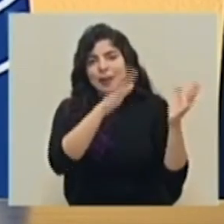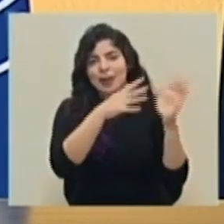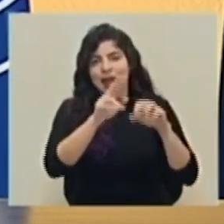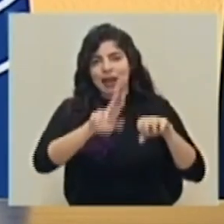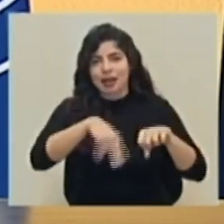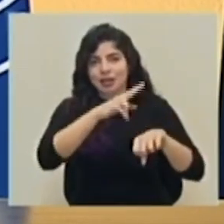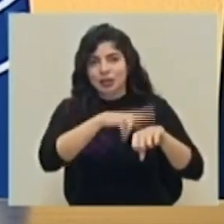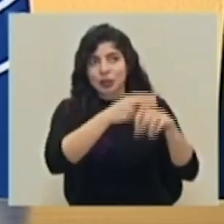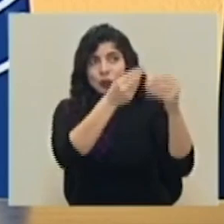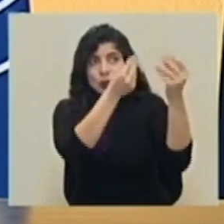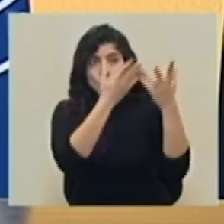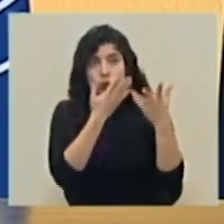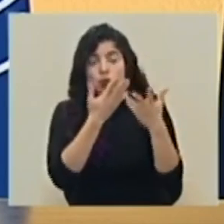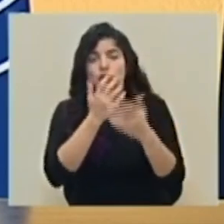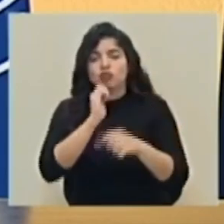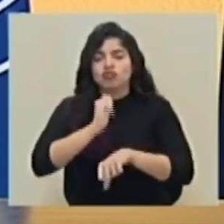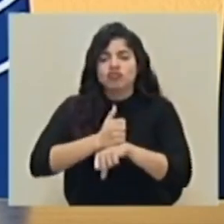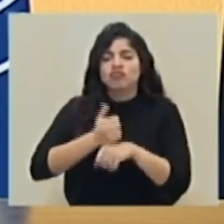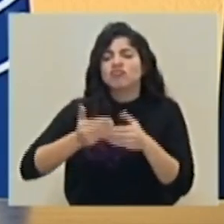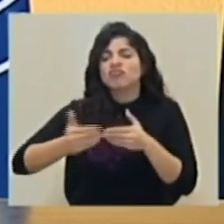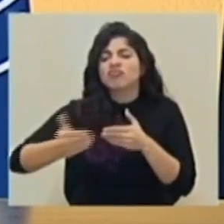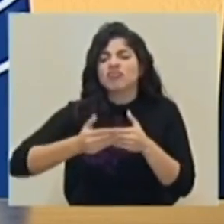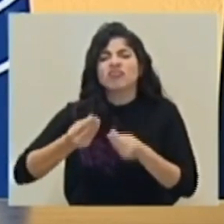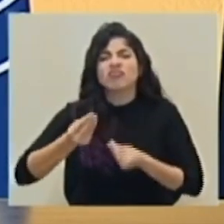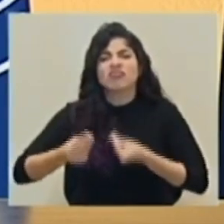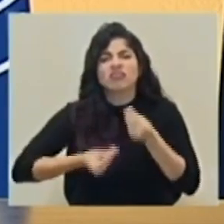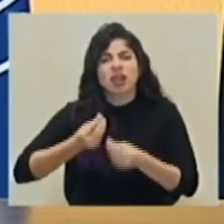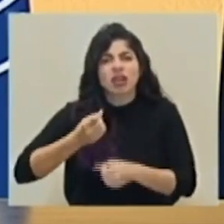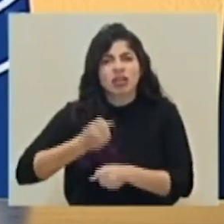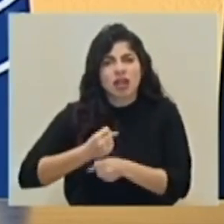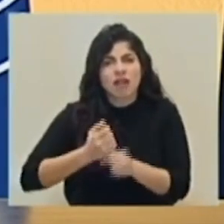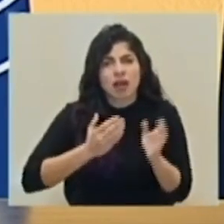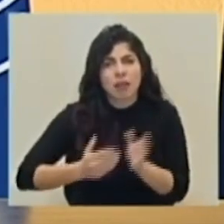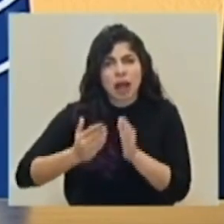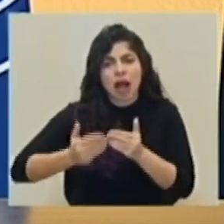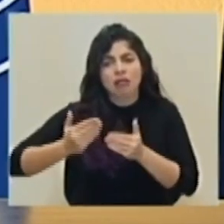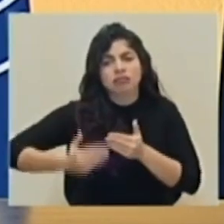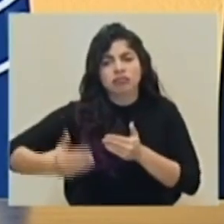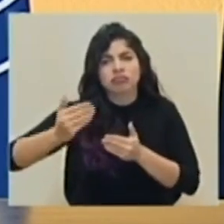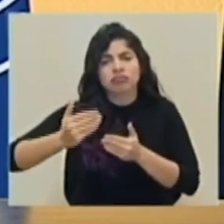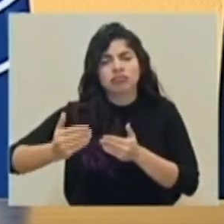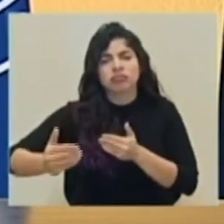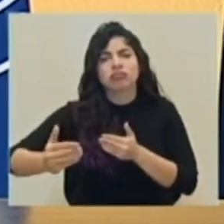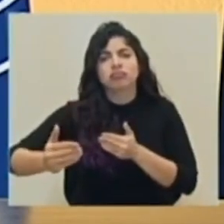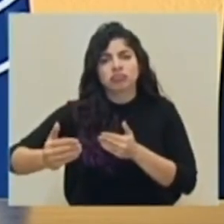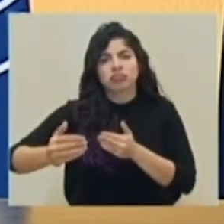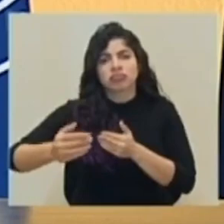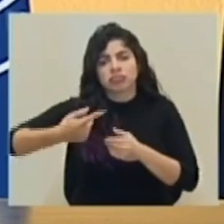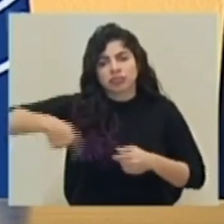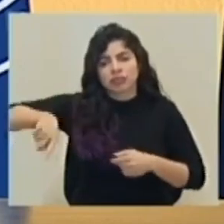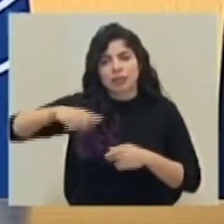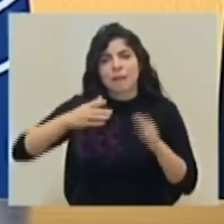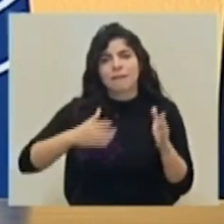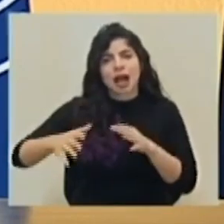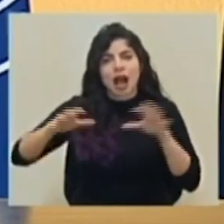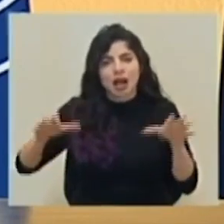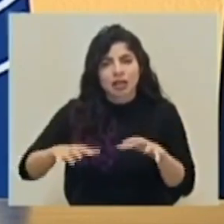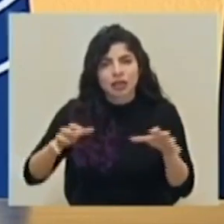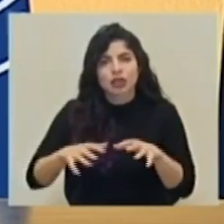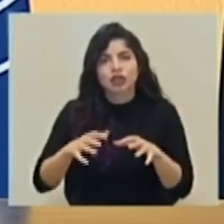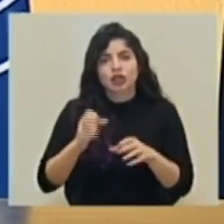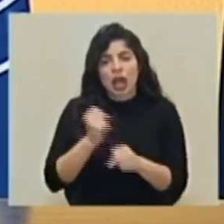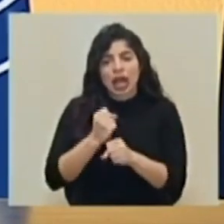Nacional y definir los escenarios de trabajo con los que eventualmente vamos a desarrollar los planes de acción